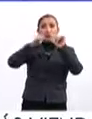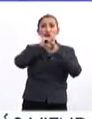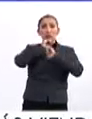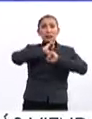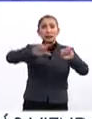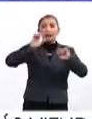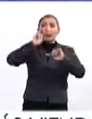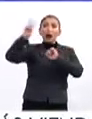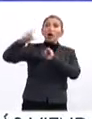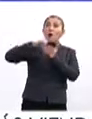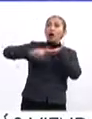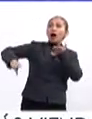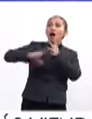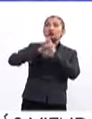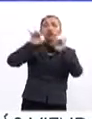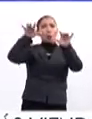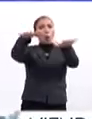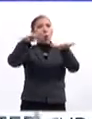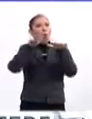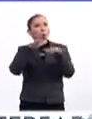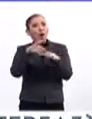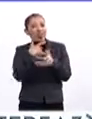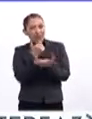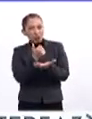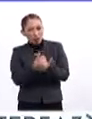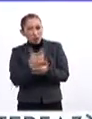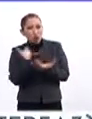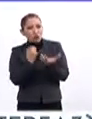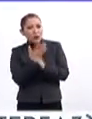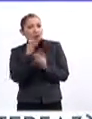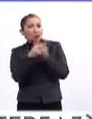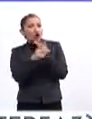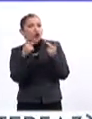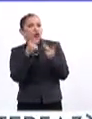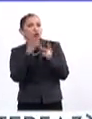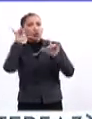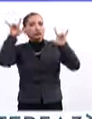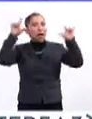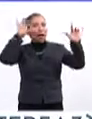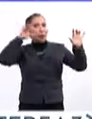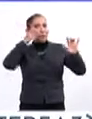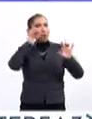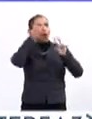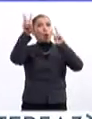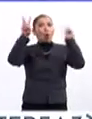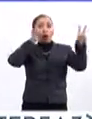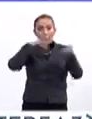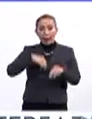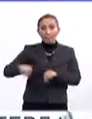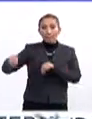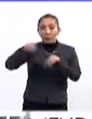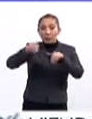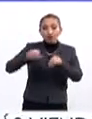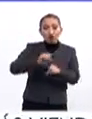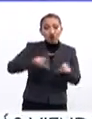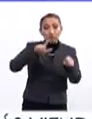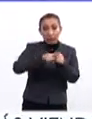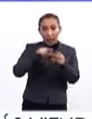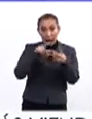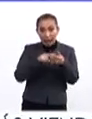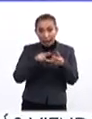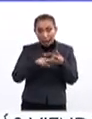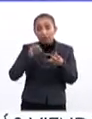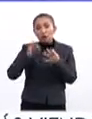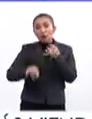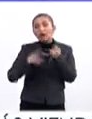desde este consumo, este consumo de la ciudad, estos nuevos productos que también comienzan a salir. Los movimientos sociales, un tercer momento.